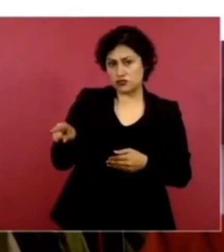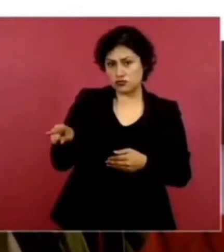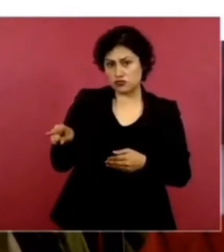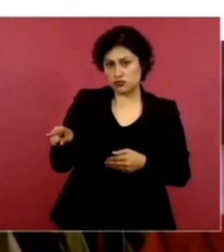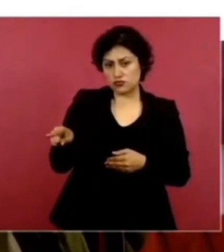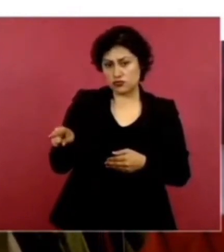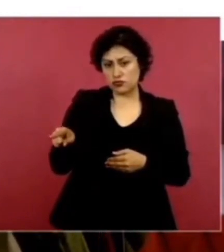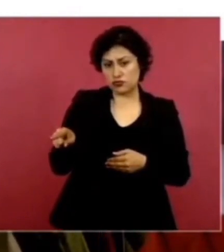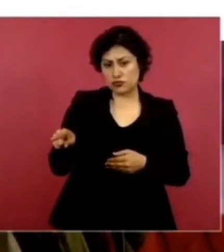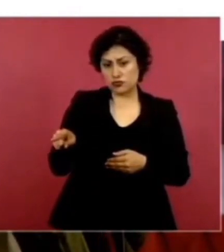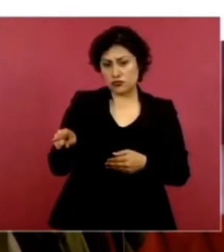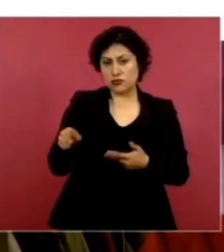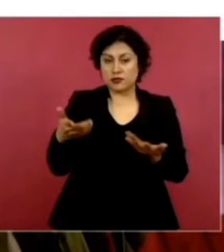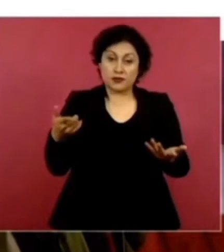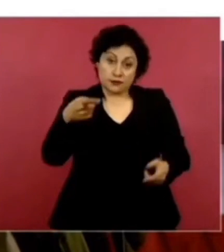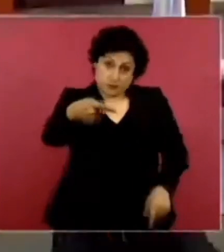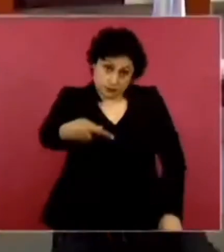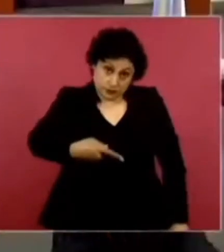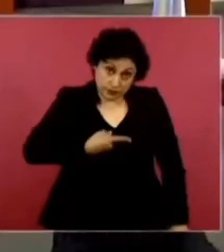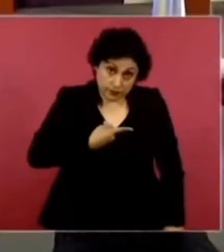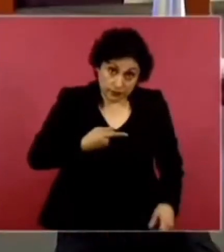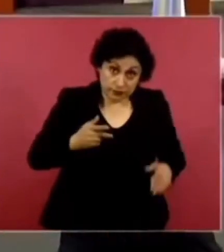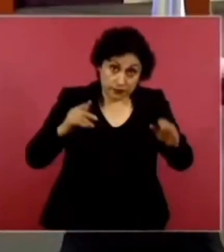¿Para qué me preguntas, eh?